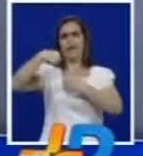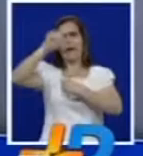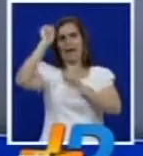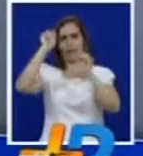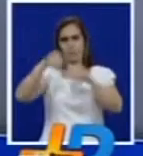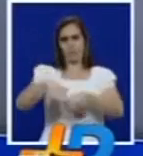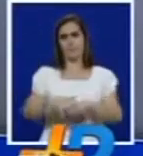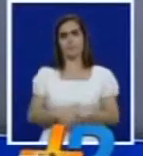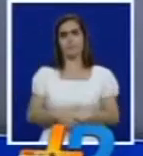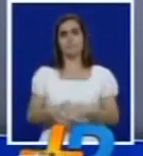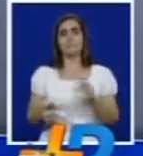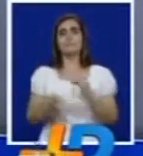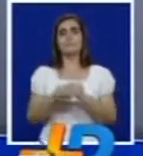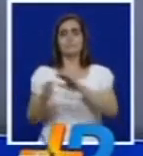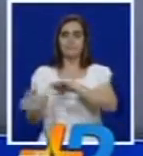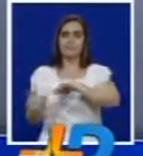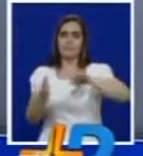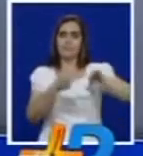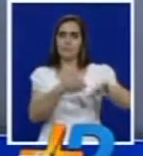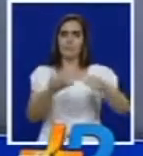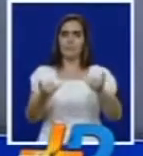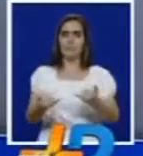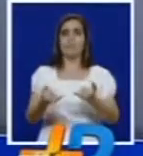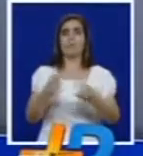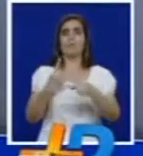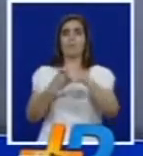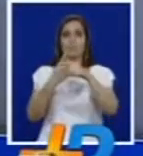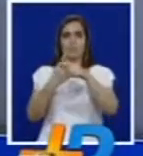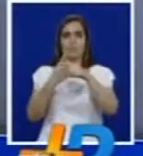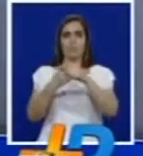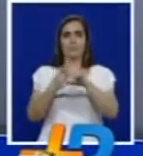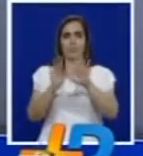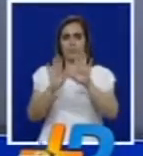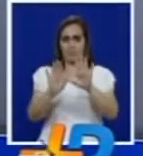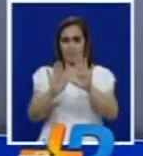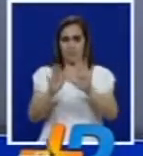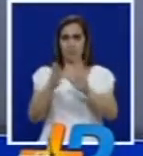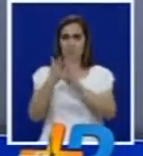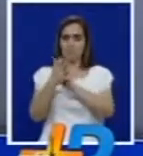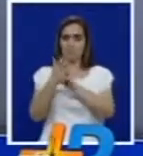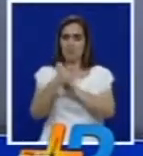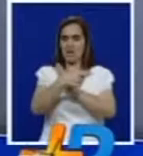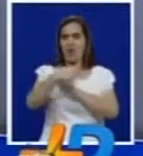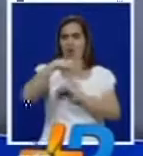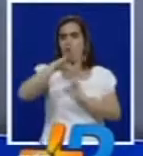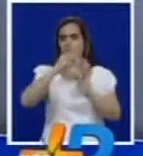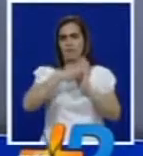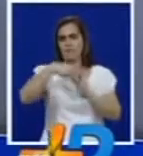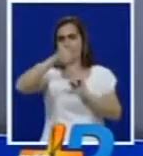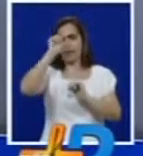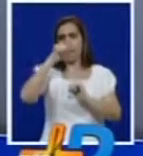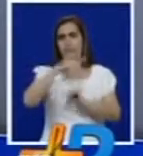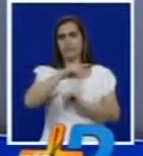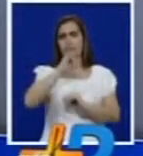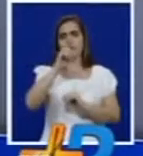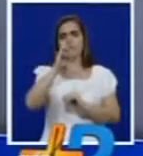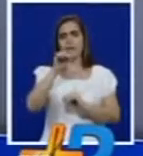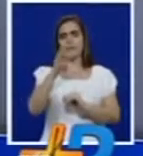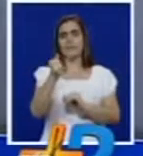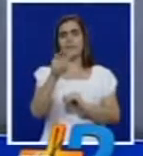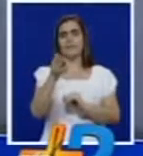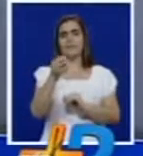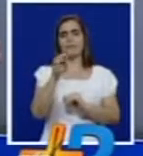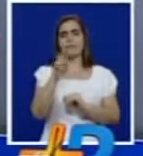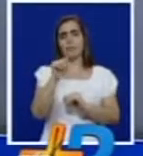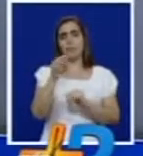mundial dejemos esta información que va a ser positiva nos va a entregar nuevamente el título mundial nuestro Momo Jonathan Romero porque